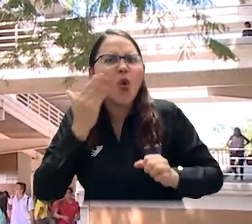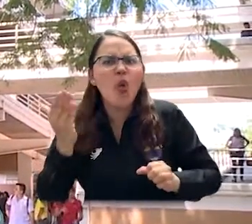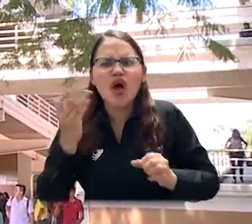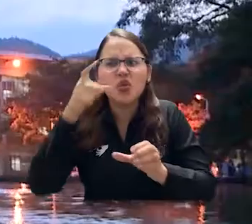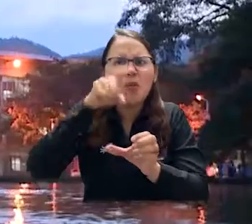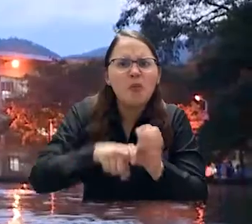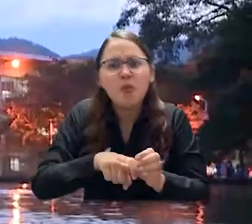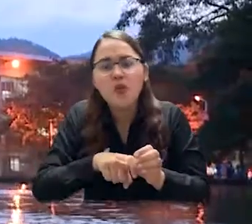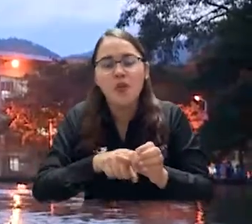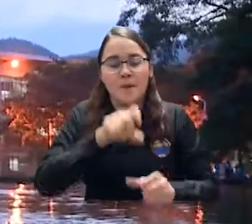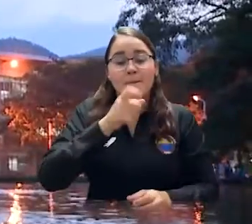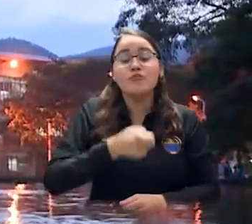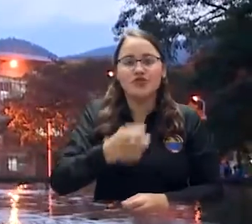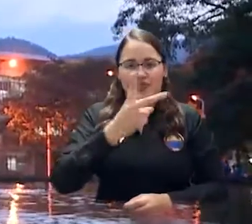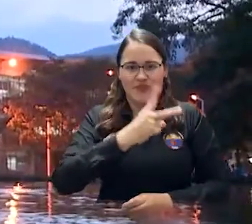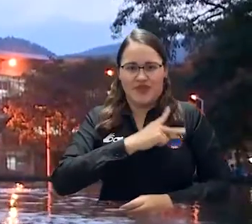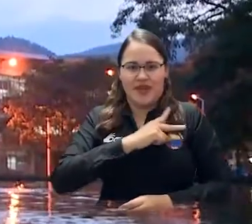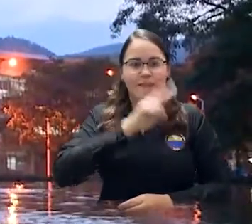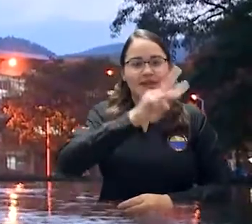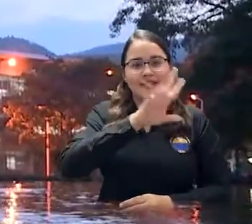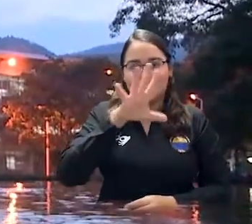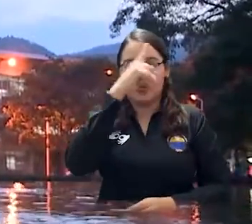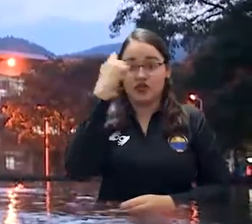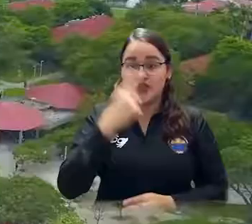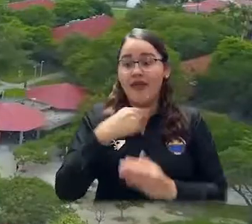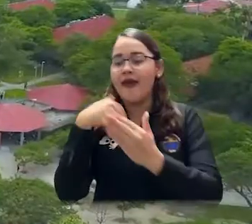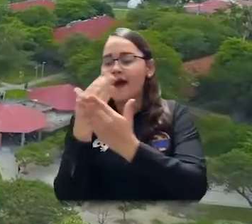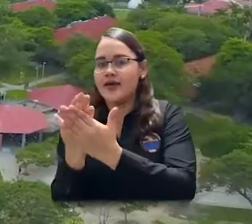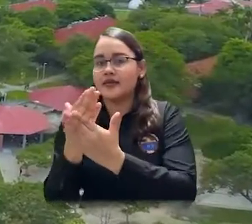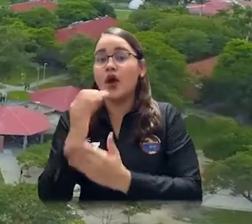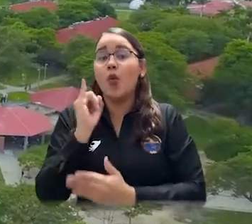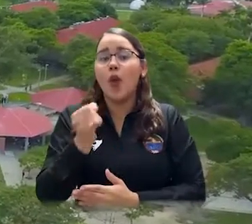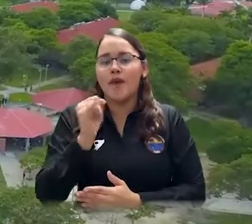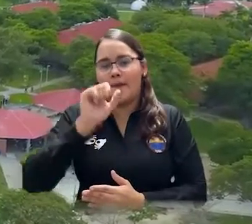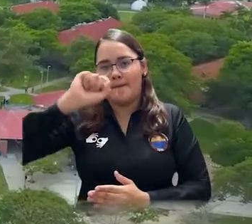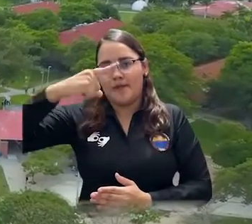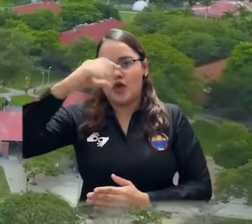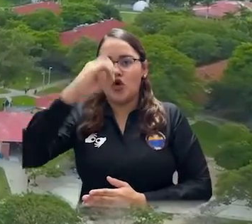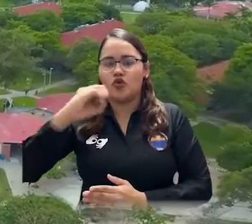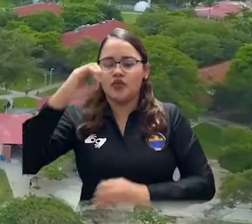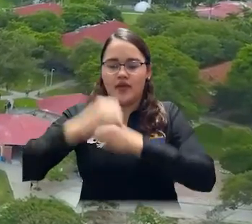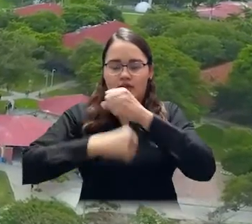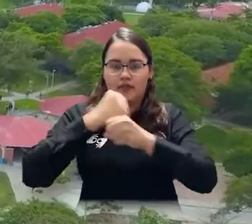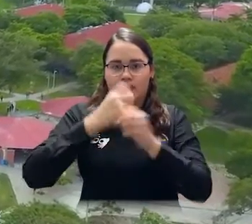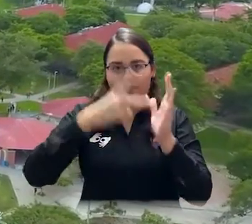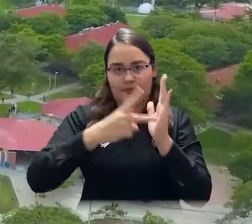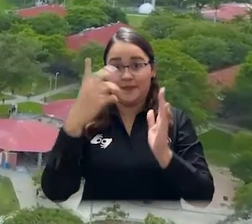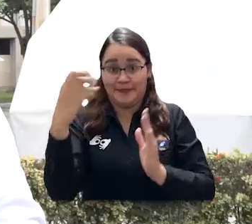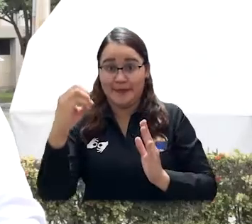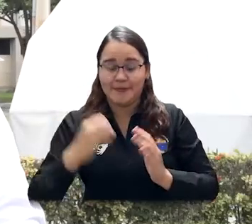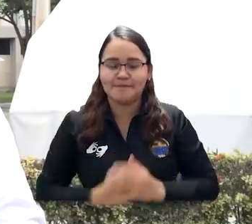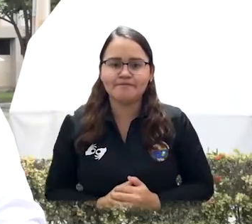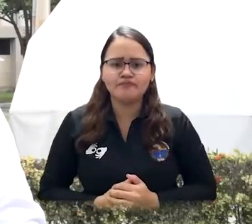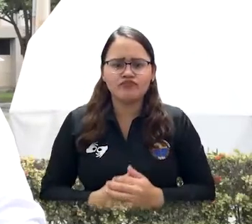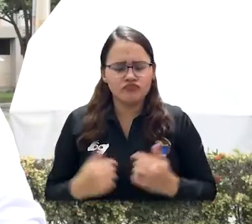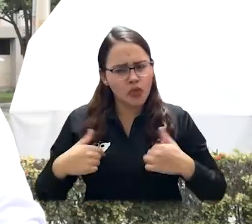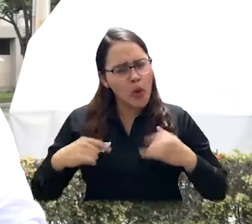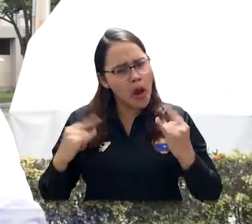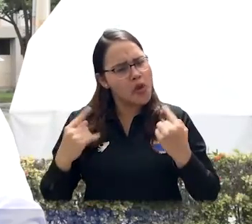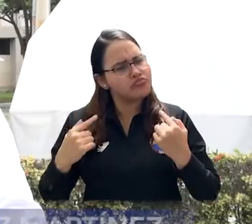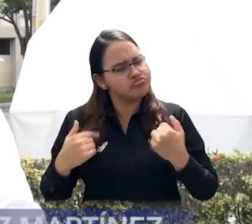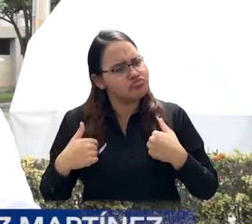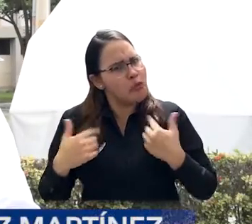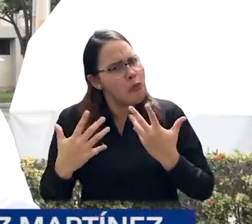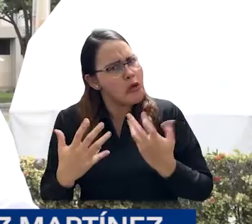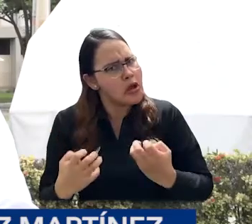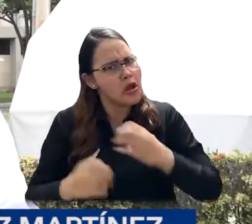iniciarán este viernes 25 de septiembre y se extenderán hasta el jueves 1 de octubre de 2020. ¿Cómo pueden hacer su inscripción aquellos